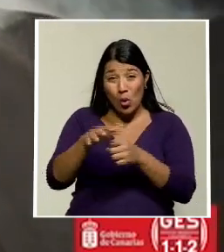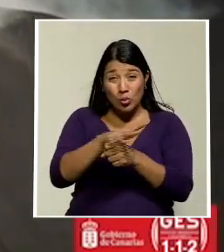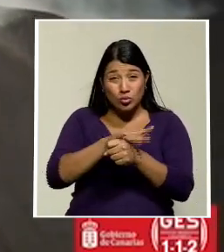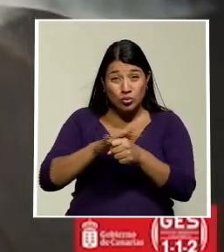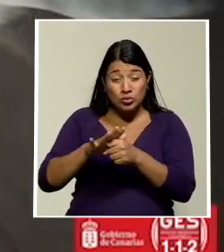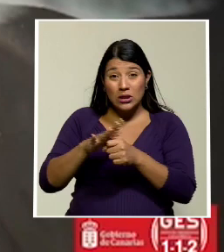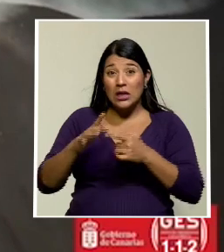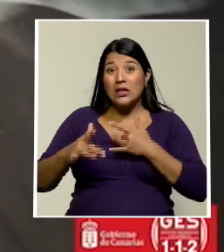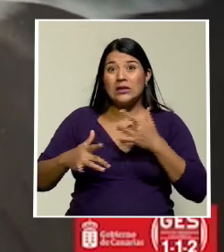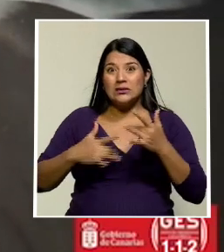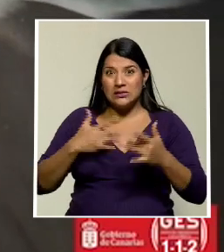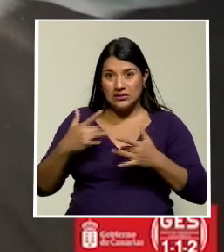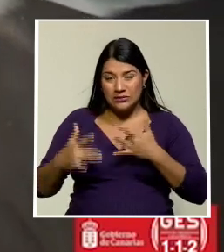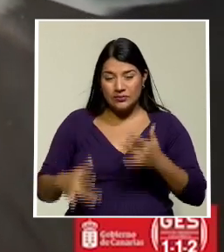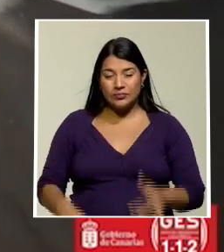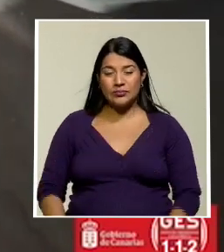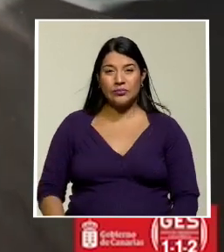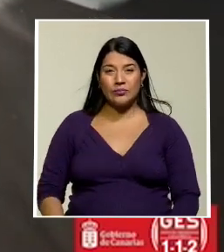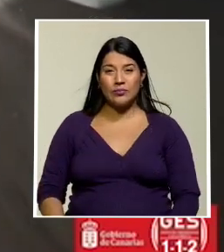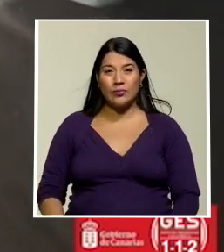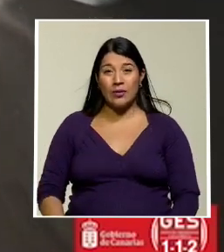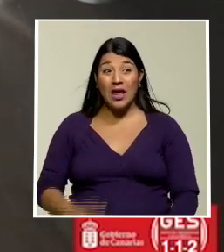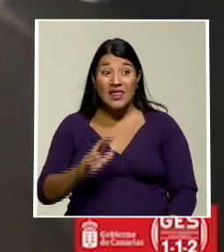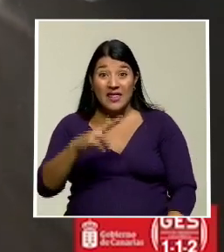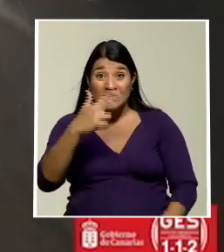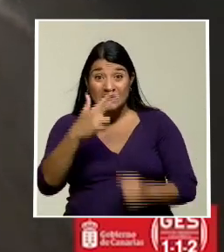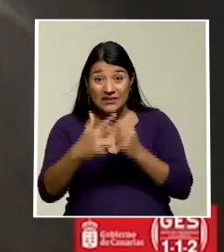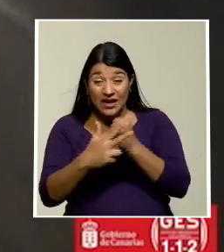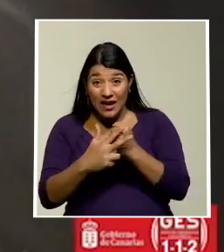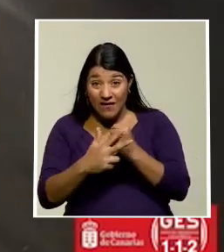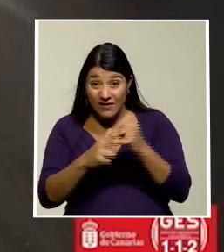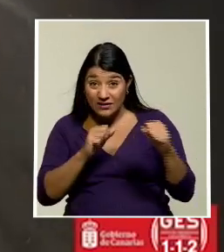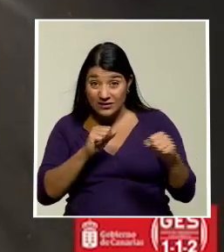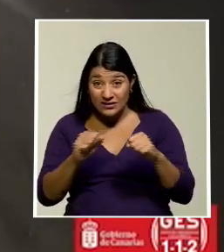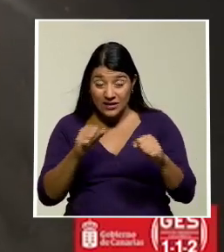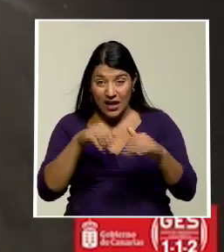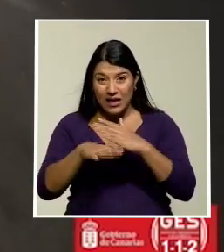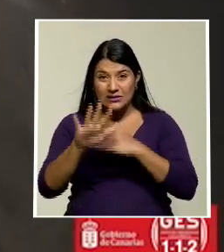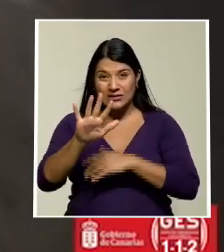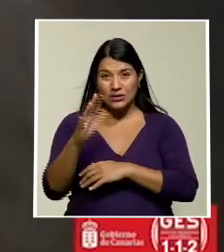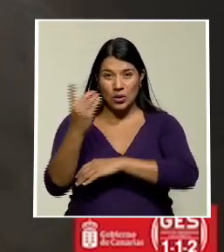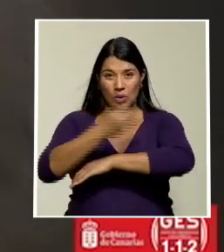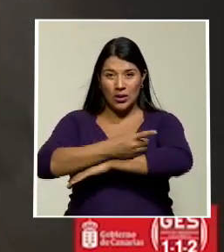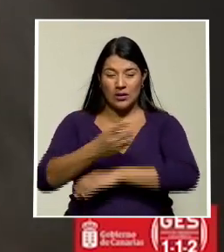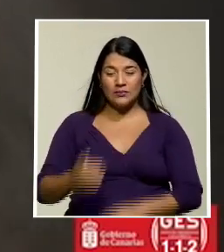las vecinas Tenerife y La Gomera ha sido el tercero de esta magnitud en apenas 5 días